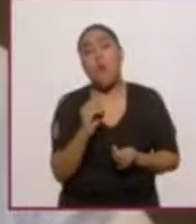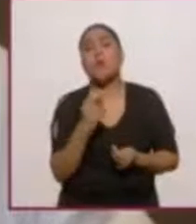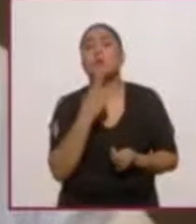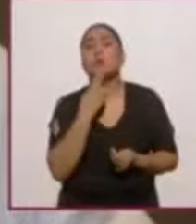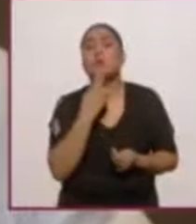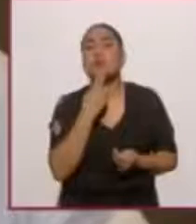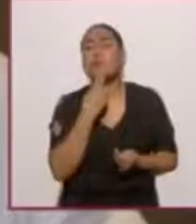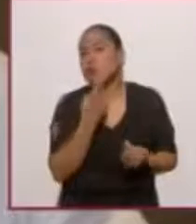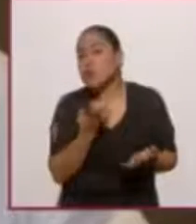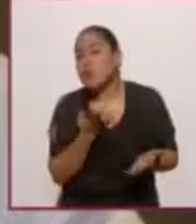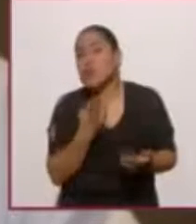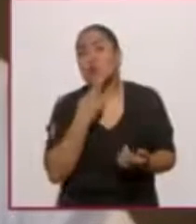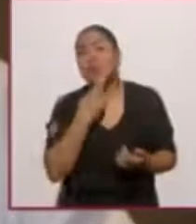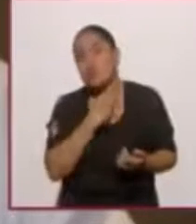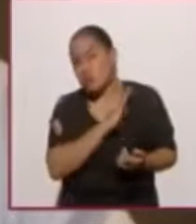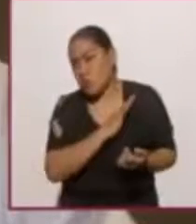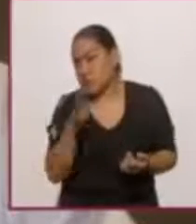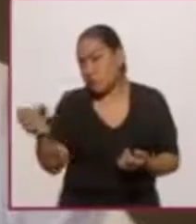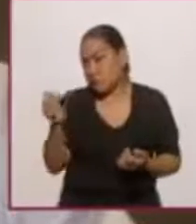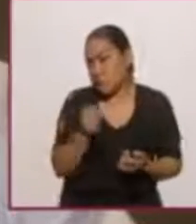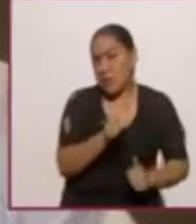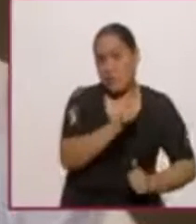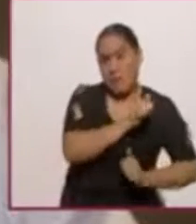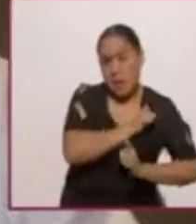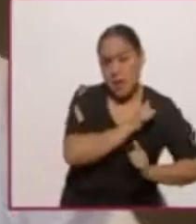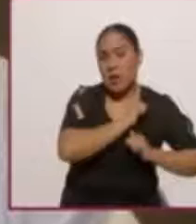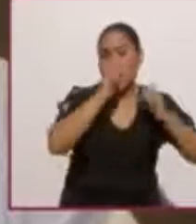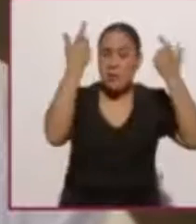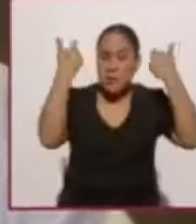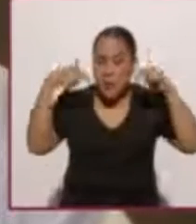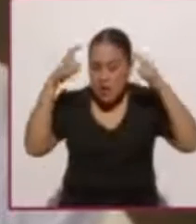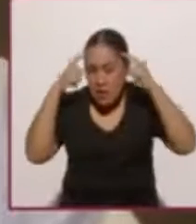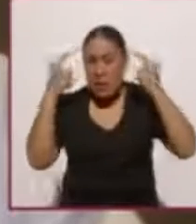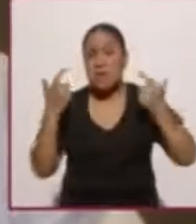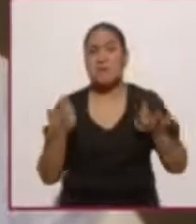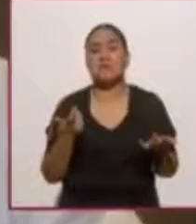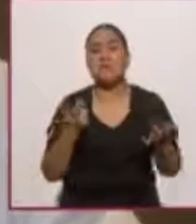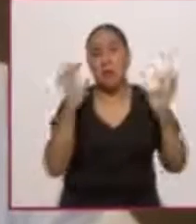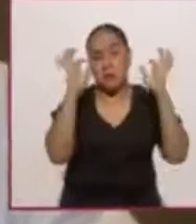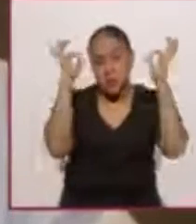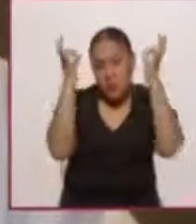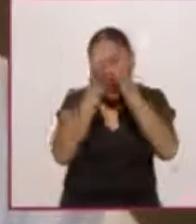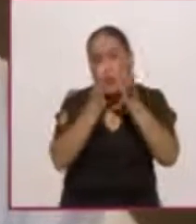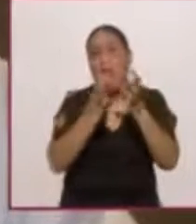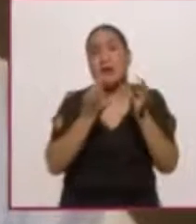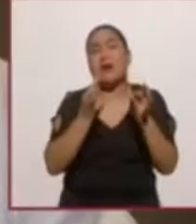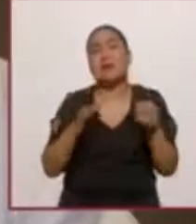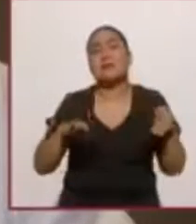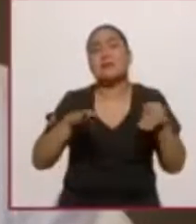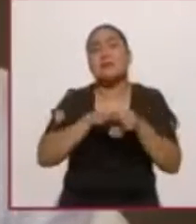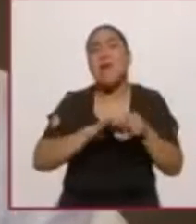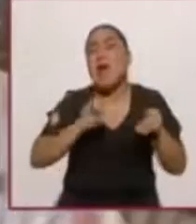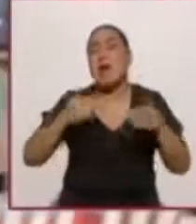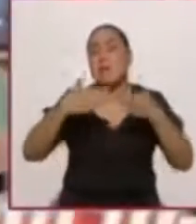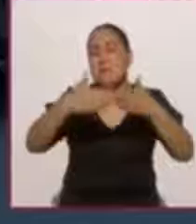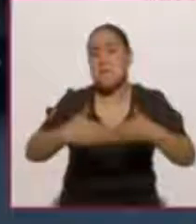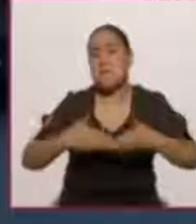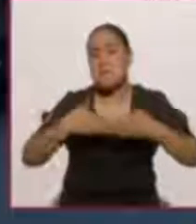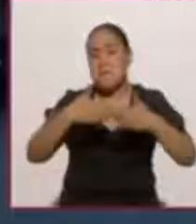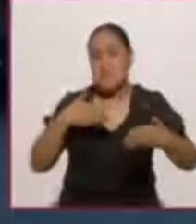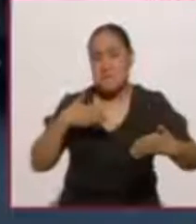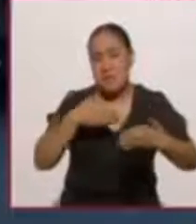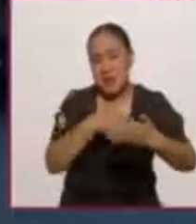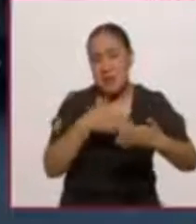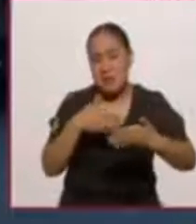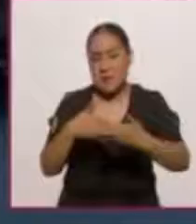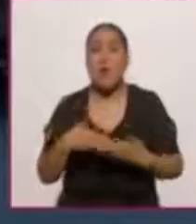tener militares o marinos en puertos y aduanas. Un primer dato que me sorprende,